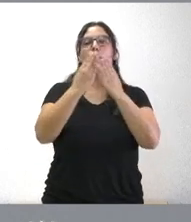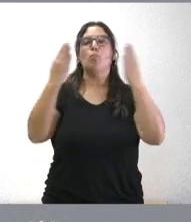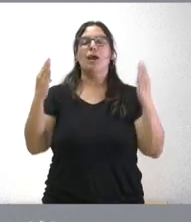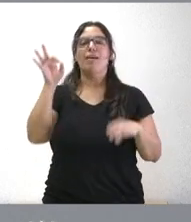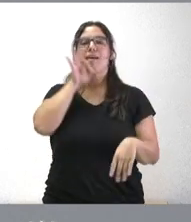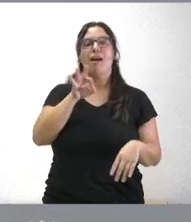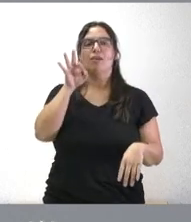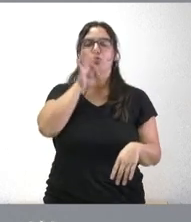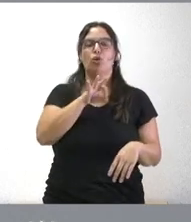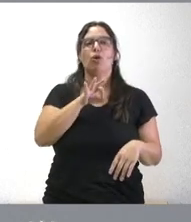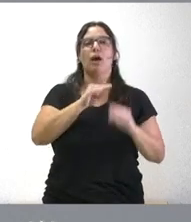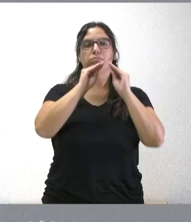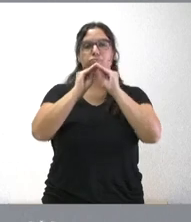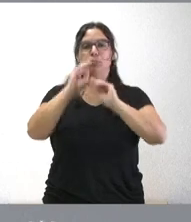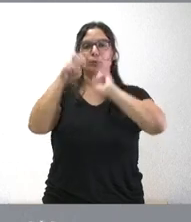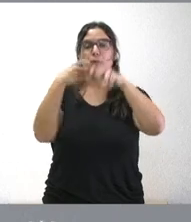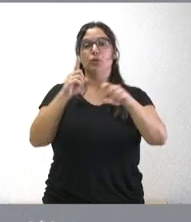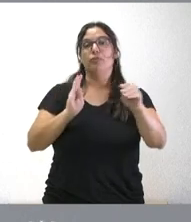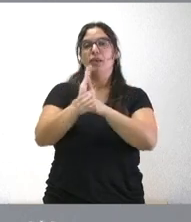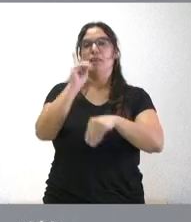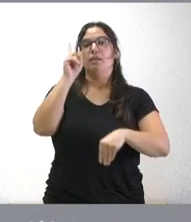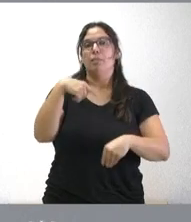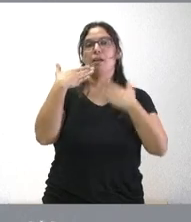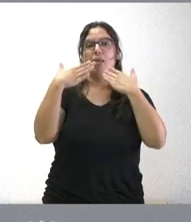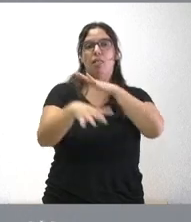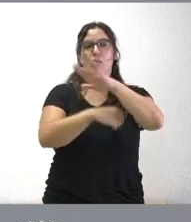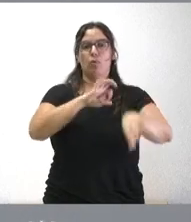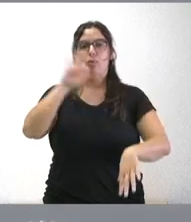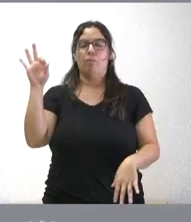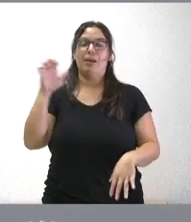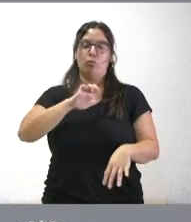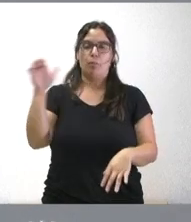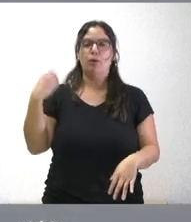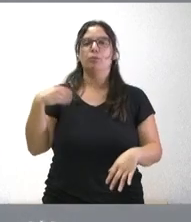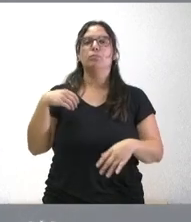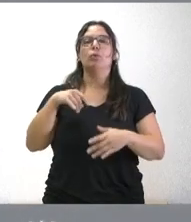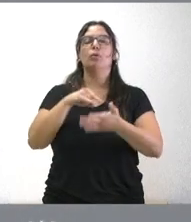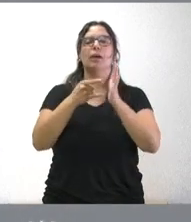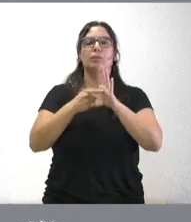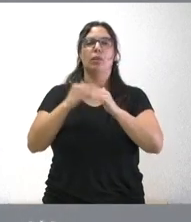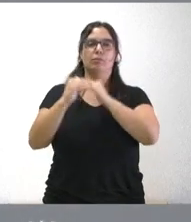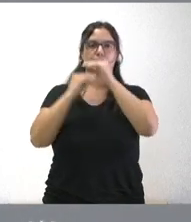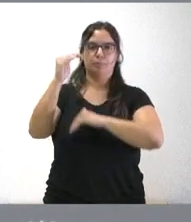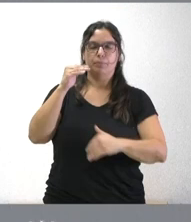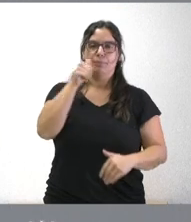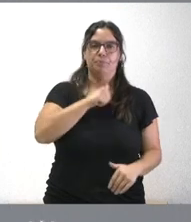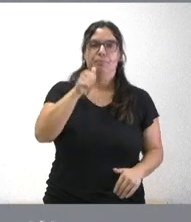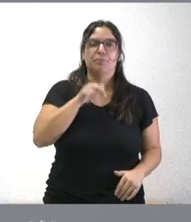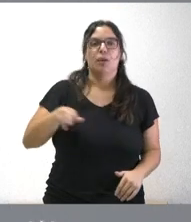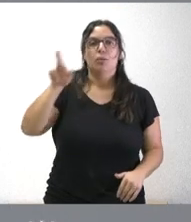se van a financiar con fondos europeos del mecanismo de recuperación y resiliencia 10.000 euros